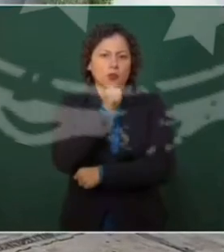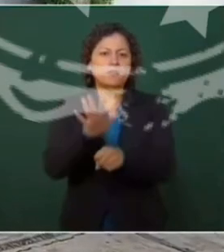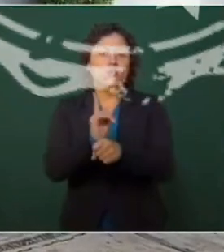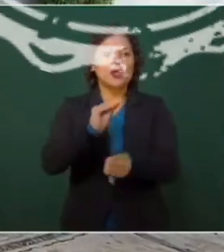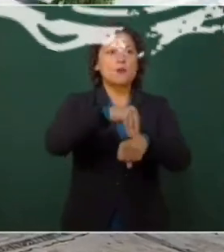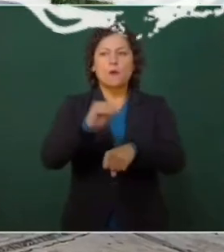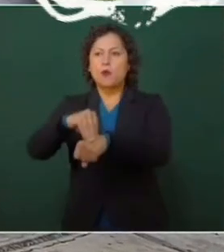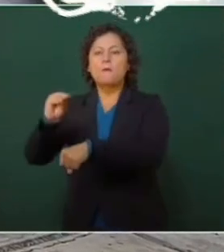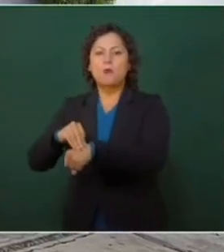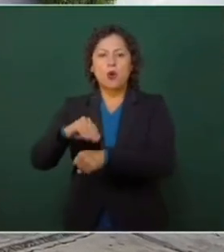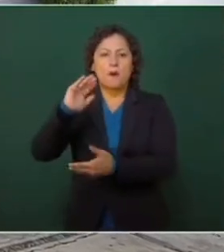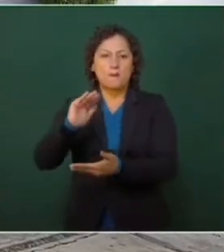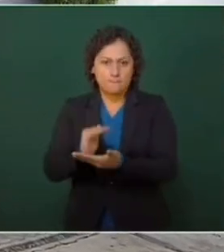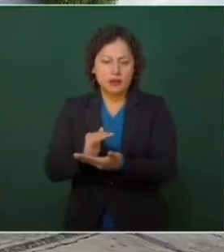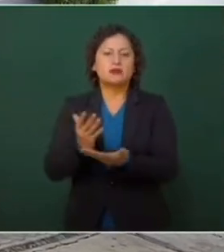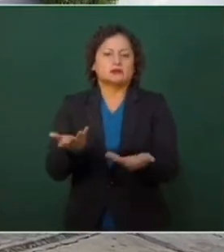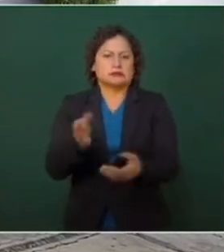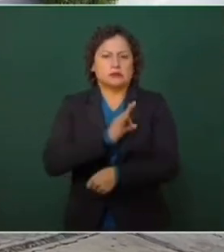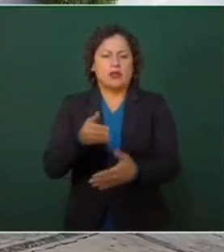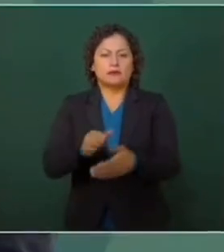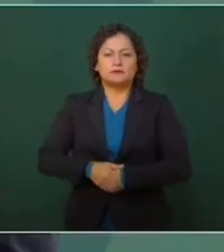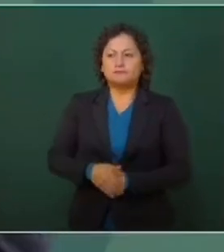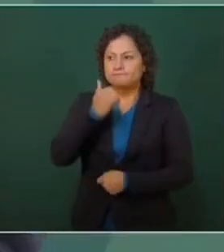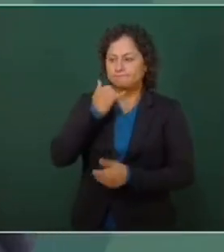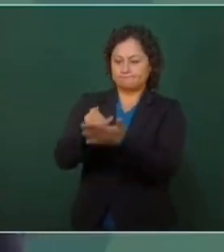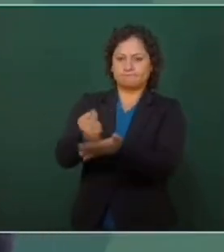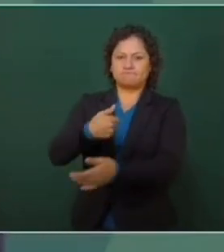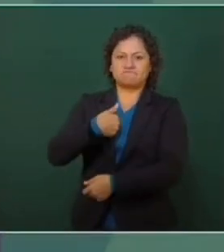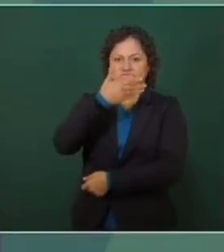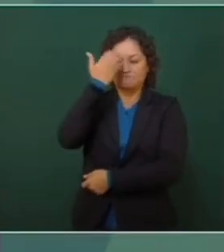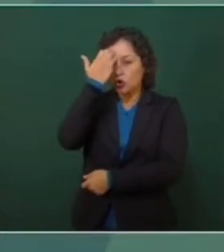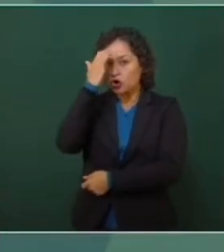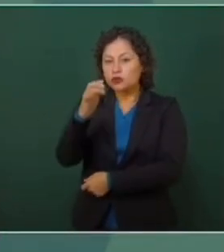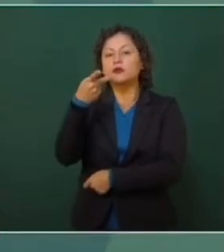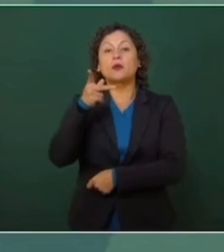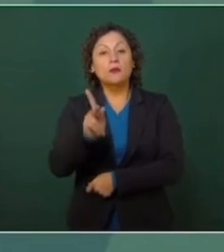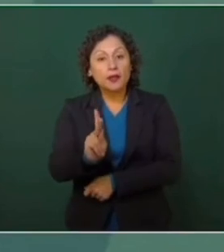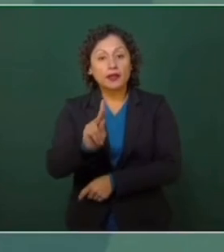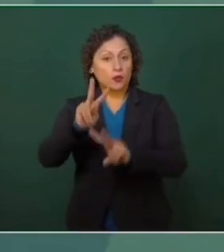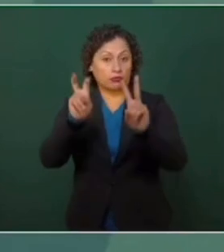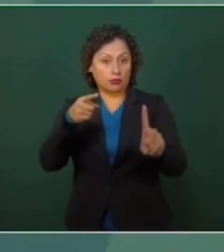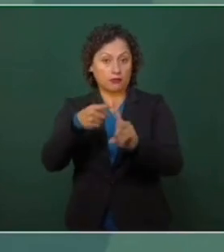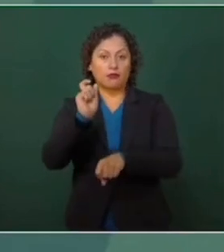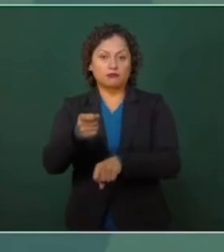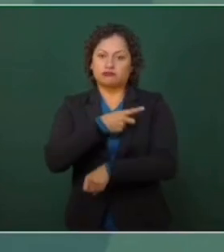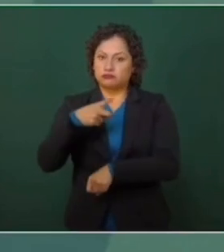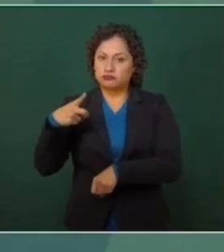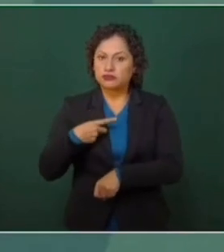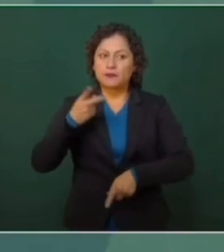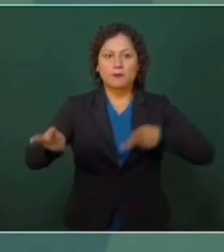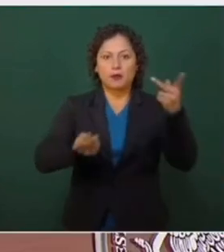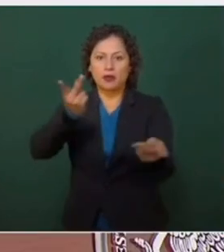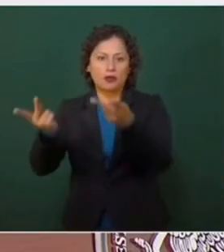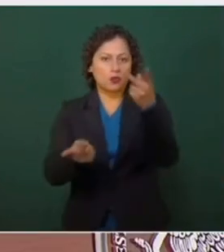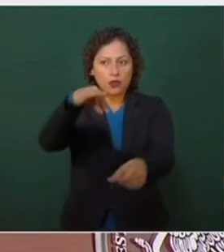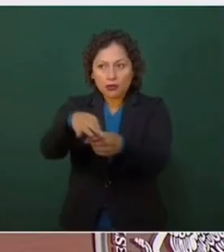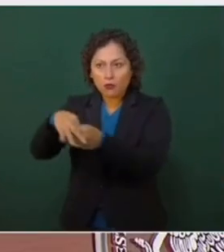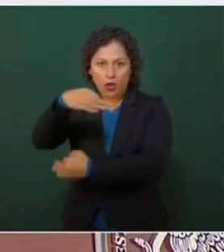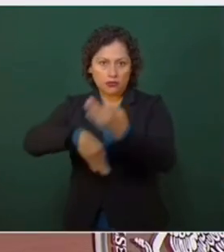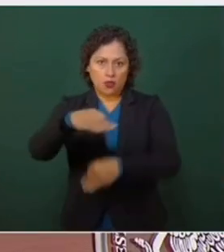No conozco la resolución, pero es importante que se lleve a cabo la consulta, ya expliqué por qué, a todos nos conviene,